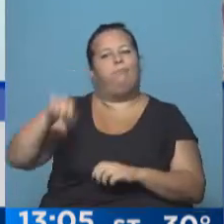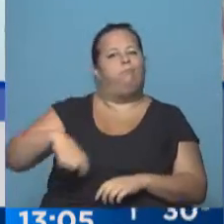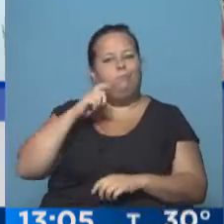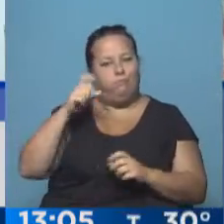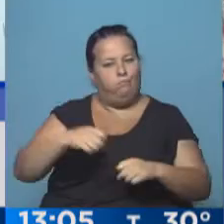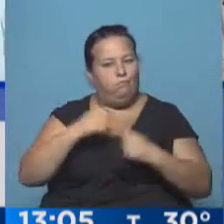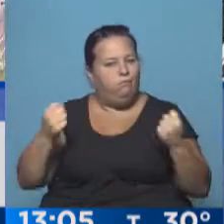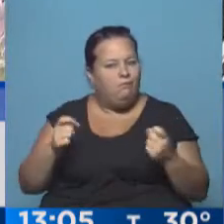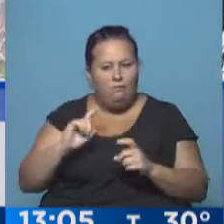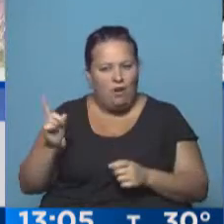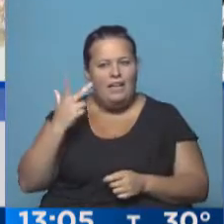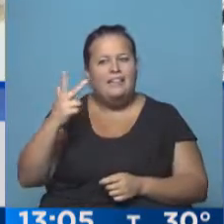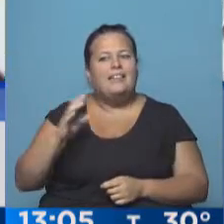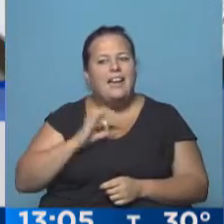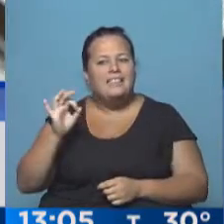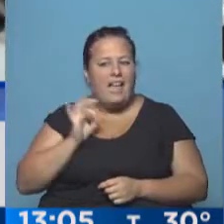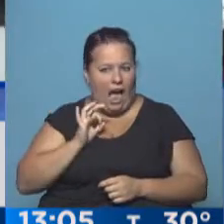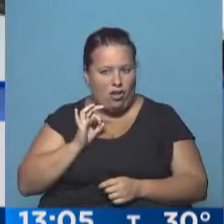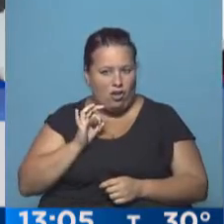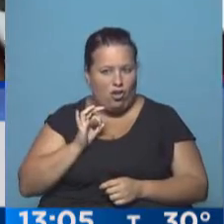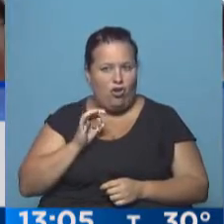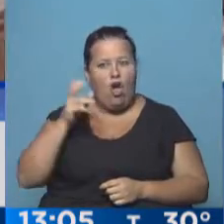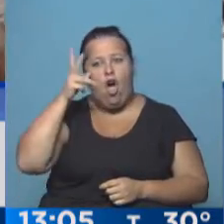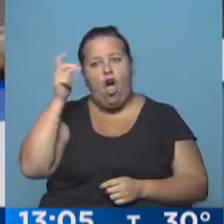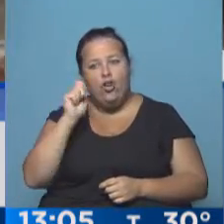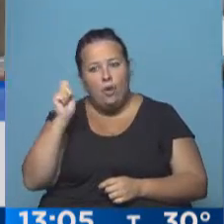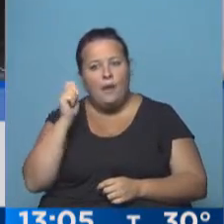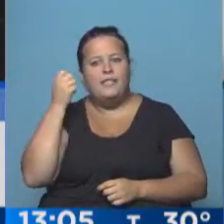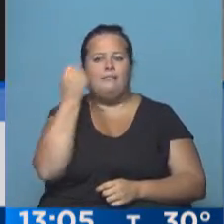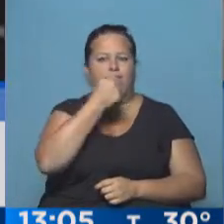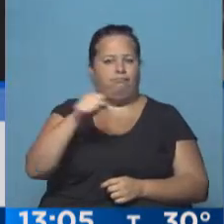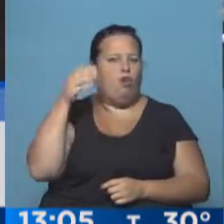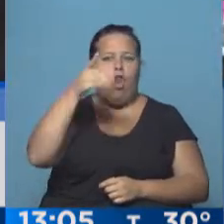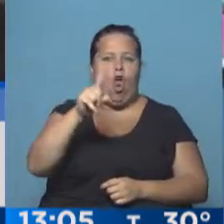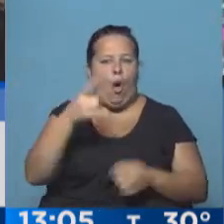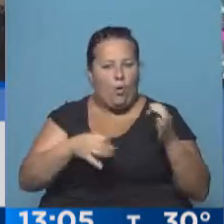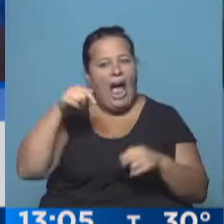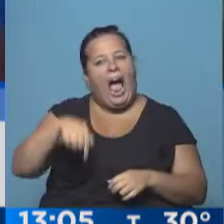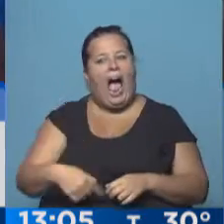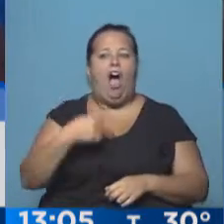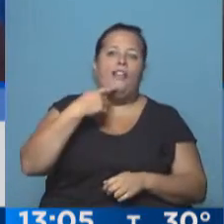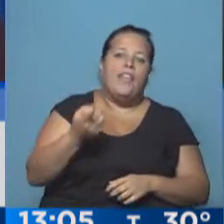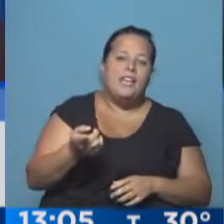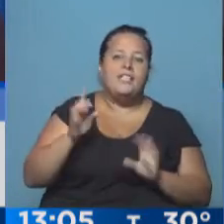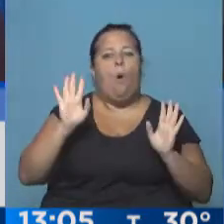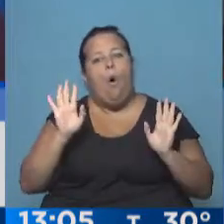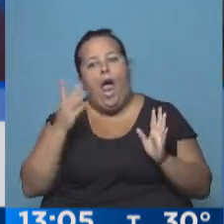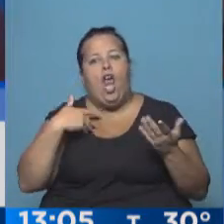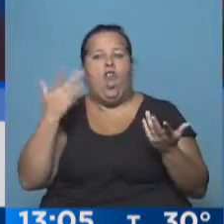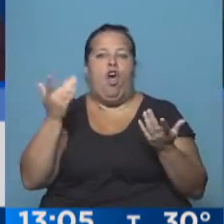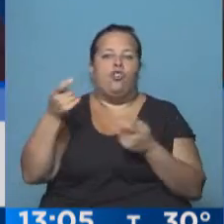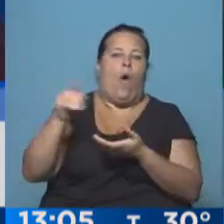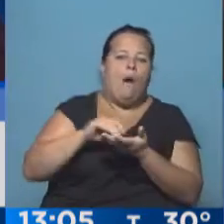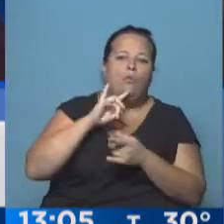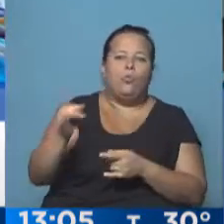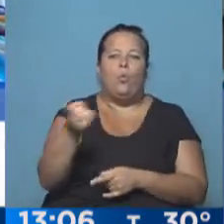alguien que hace 3 años y 8 meses no se presenta a la justicia, y ahora viene diciendo, o al menos por intermedio de